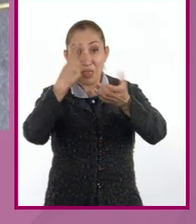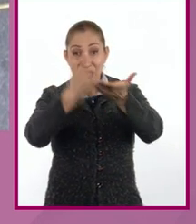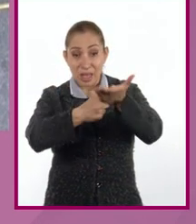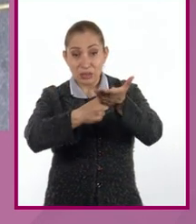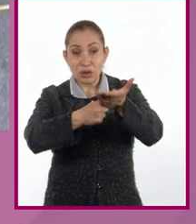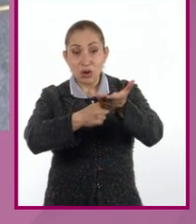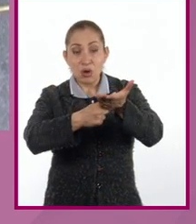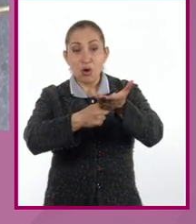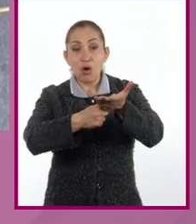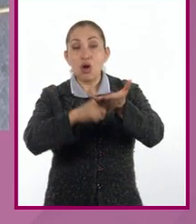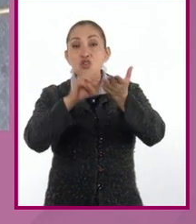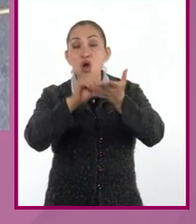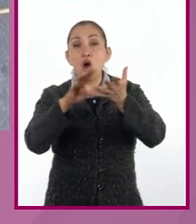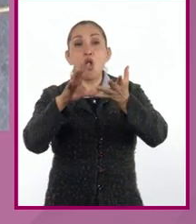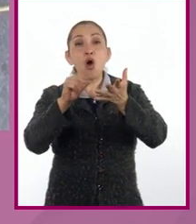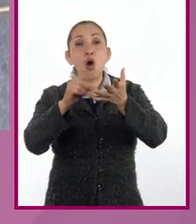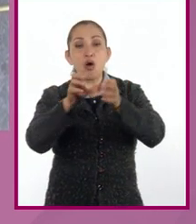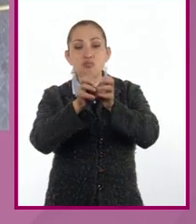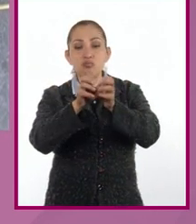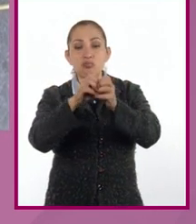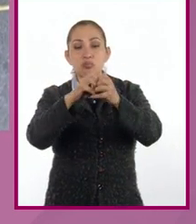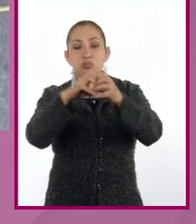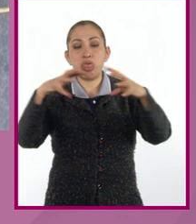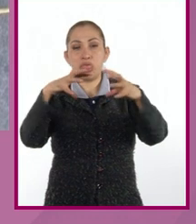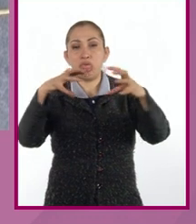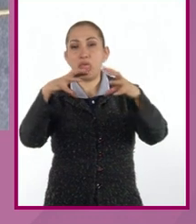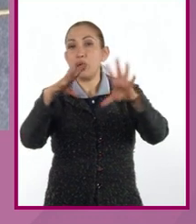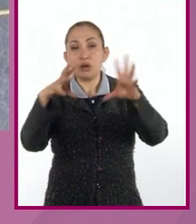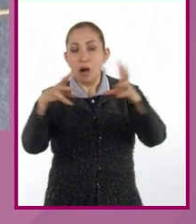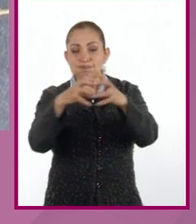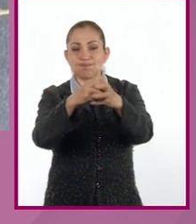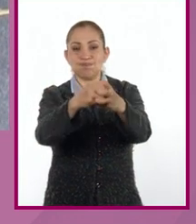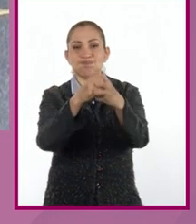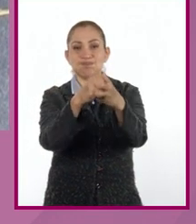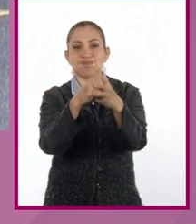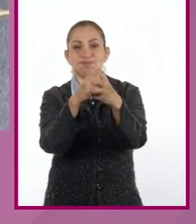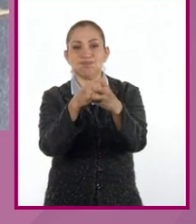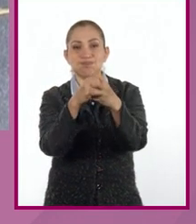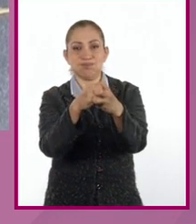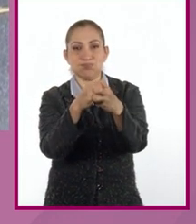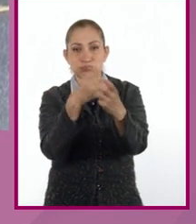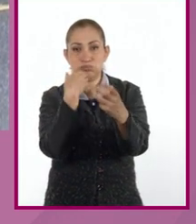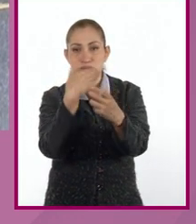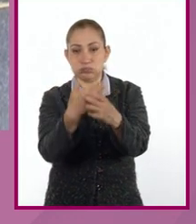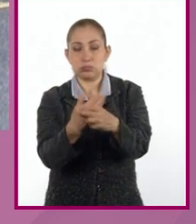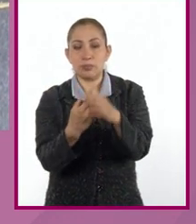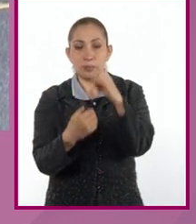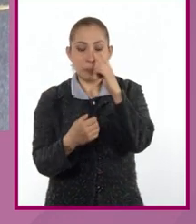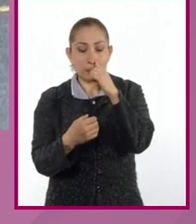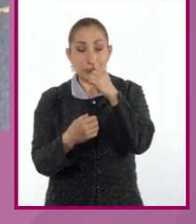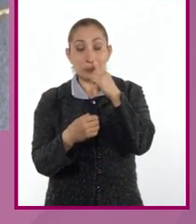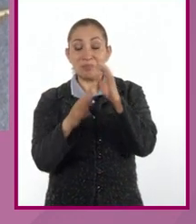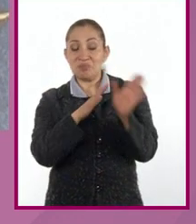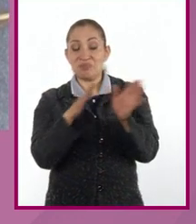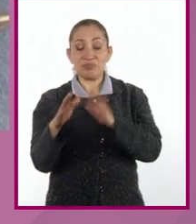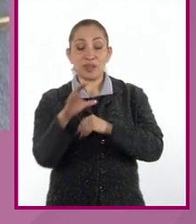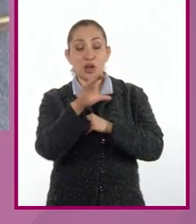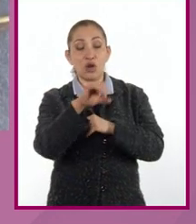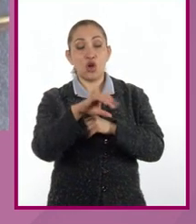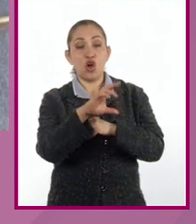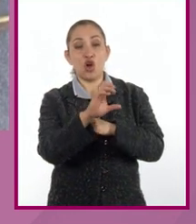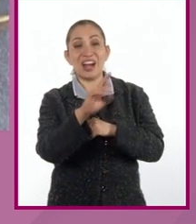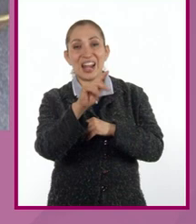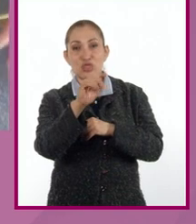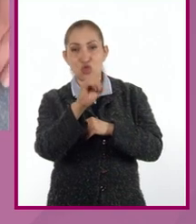permitan que no haya separaciones. Entonces, eso nos hace que tengamos una masa, digamos, consistente. En el caso del concreto,